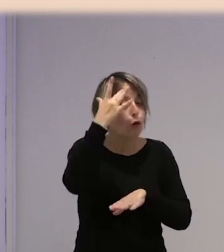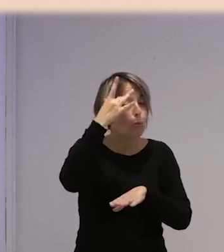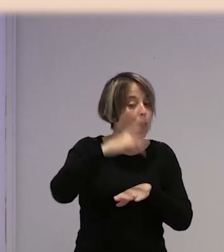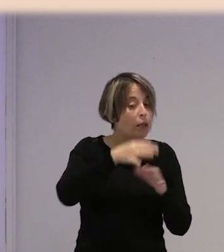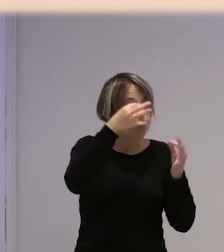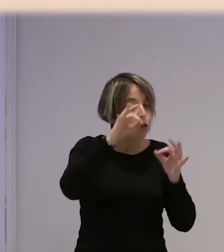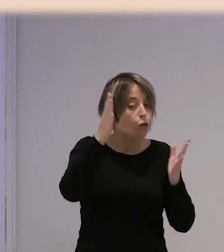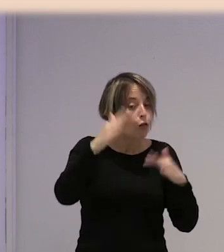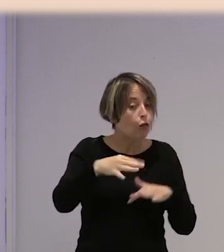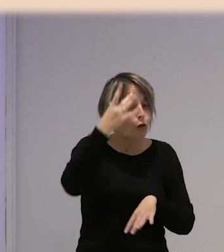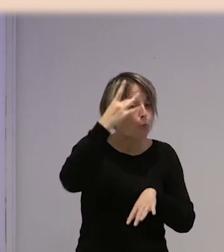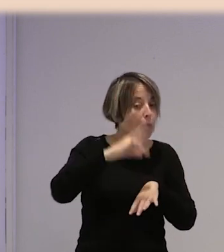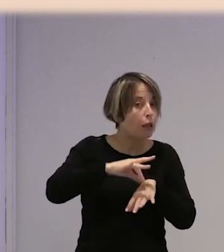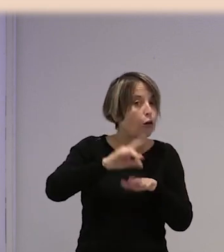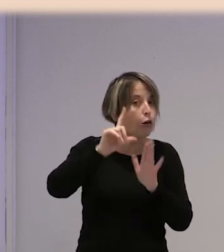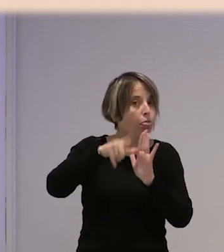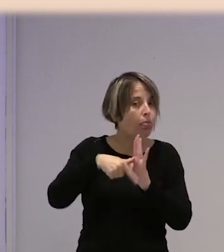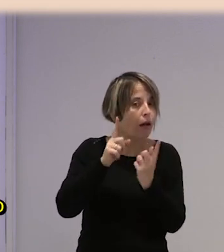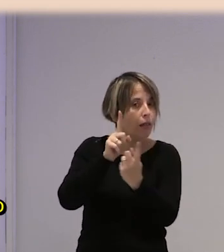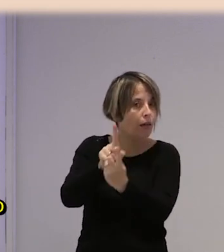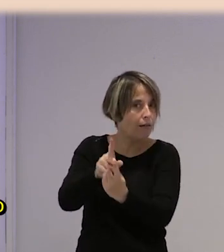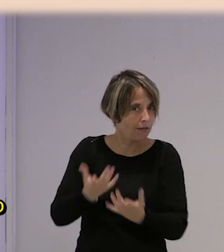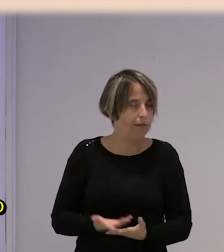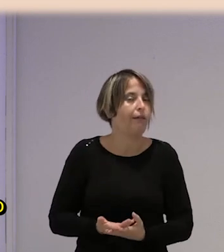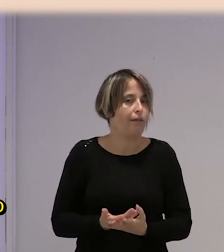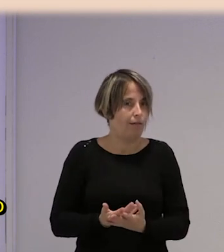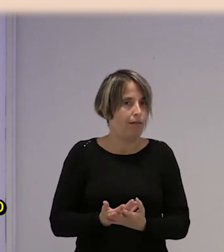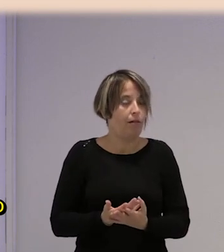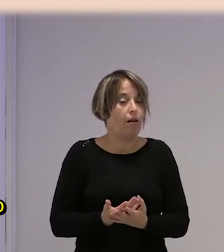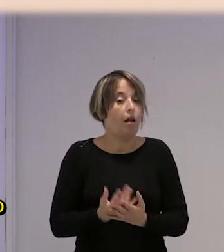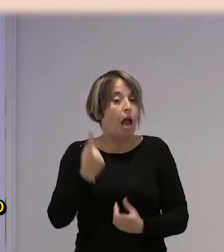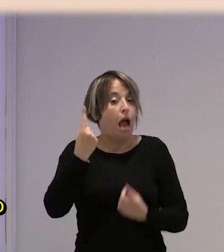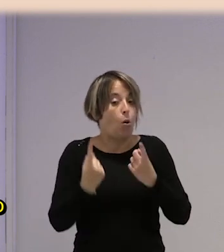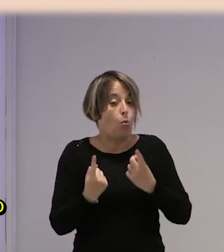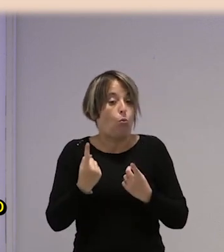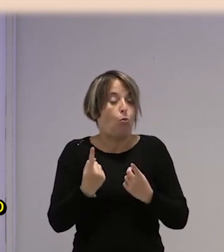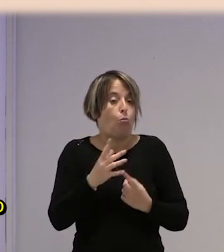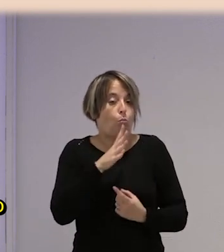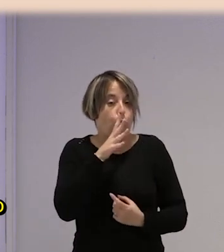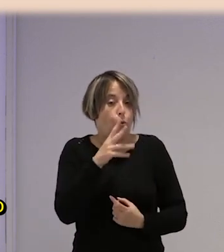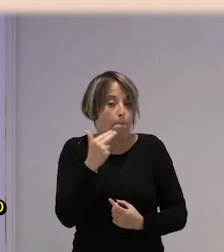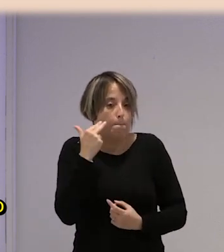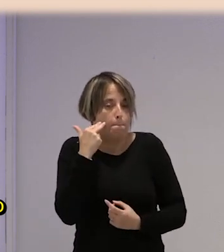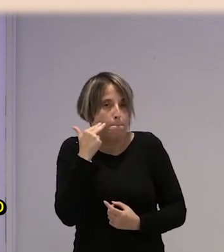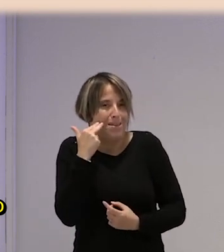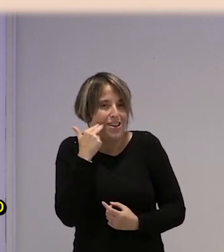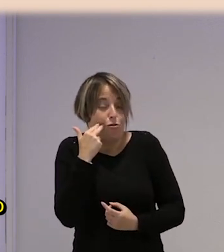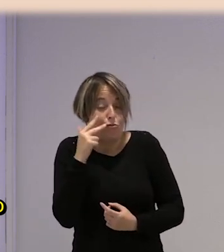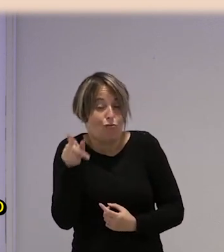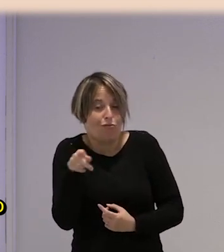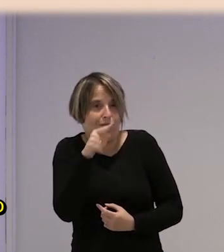por una atención médica tardía. En algunos casos porque tenían pánico a decirles a